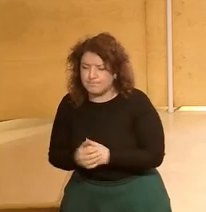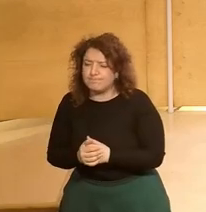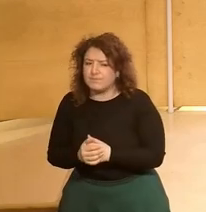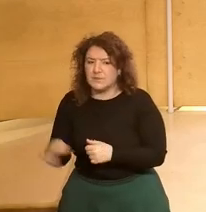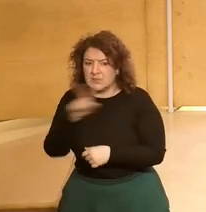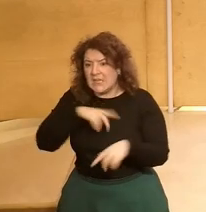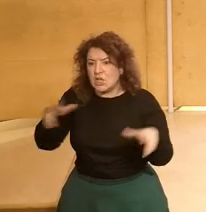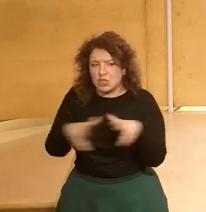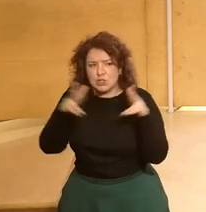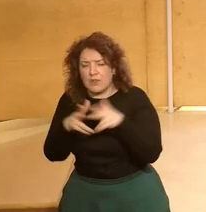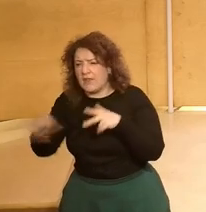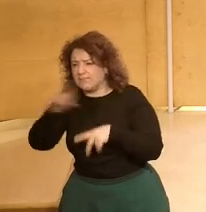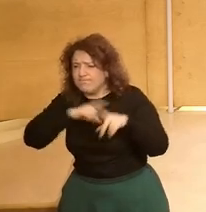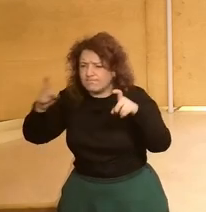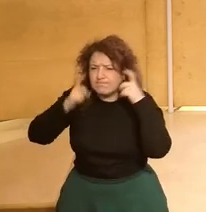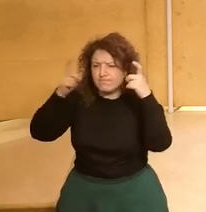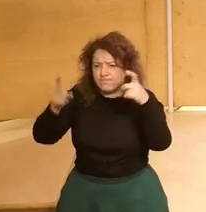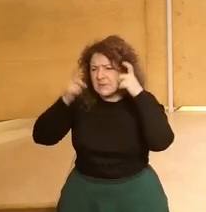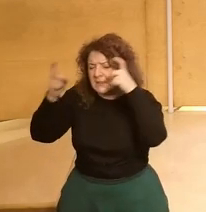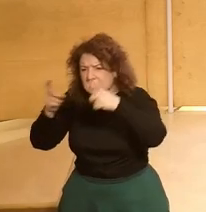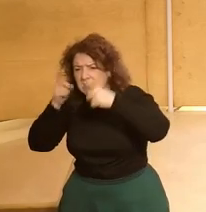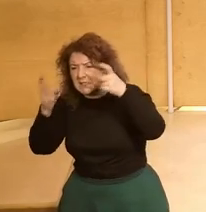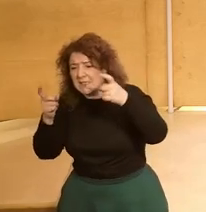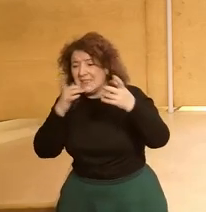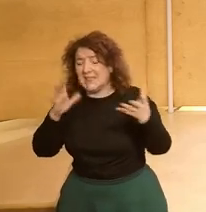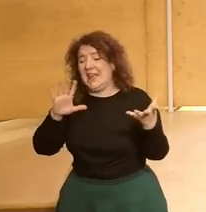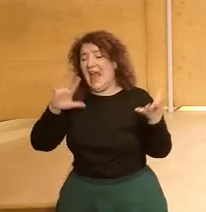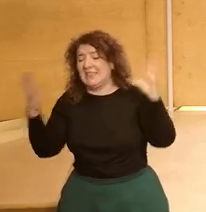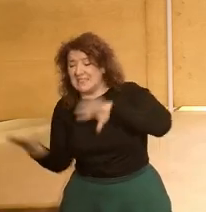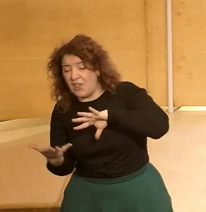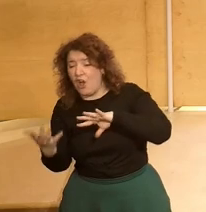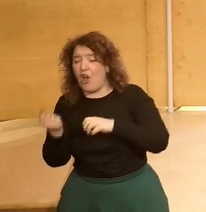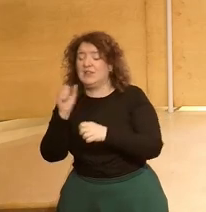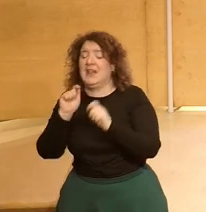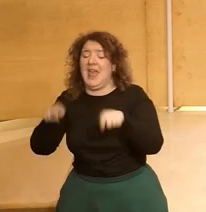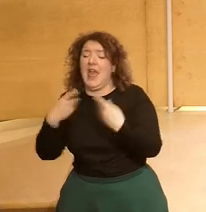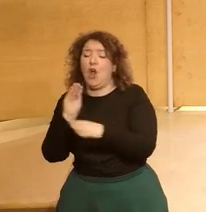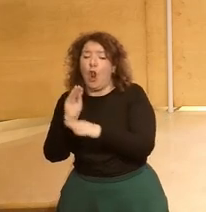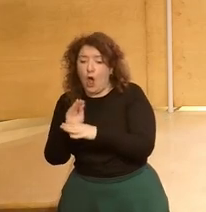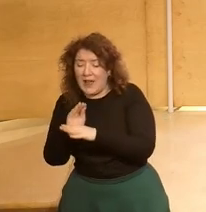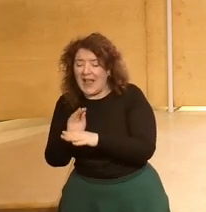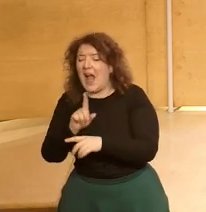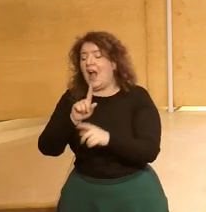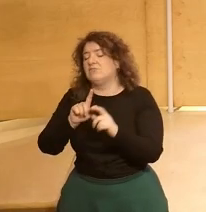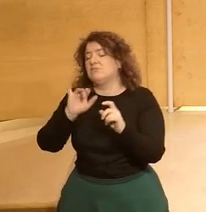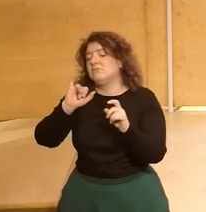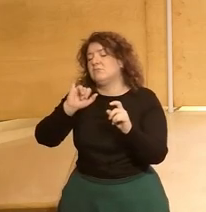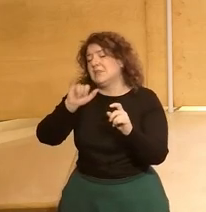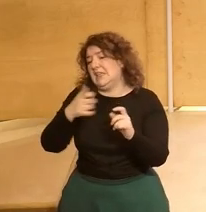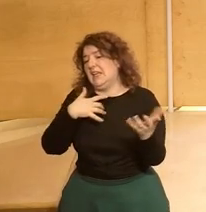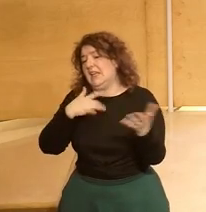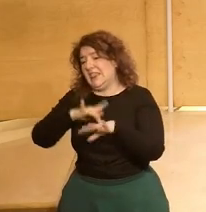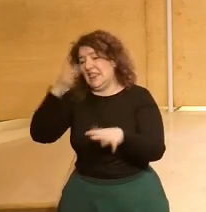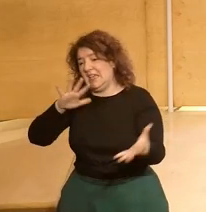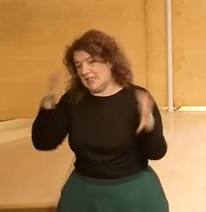se está haciendo un esfuerzo por transformar los retos que suponen la transición ecológica y la digitalización en oportunidades para llevarnos